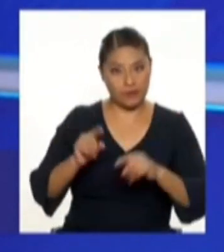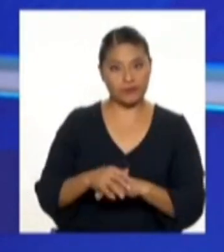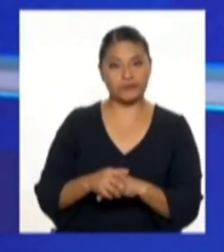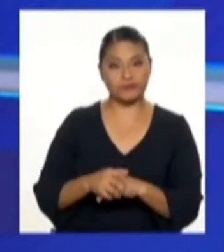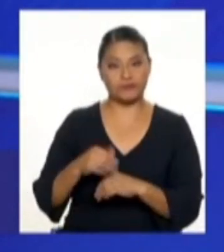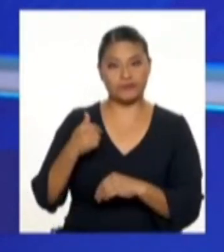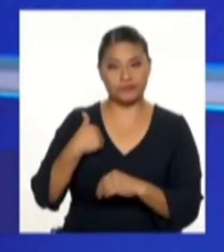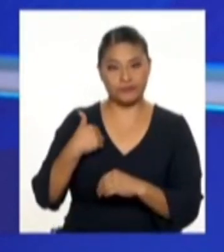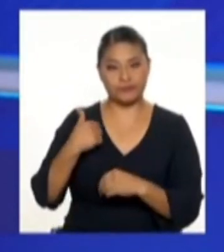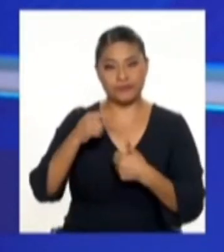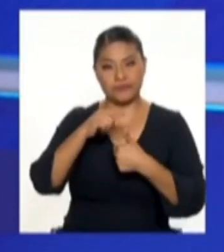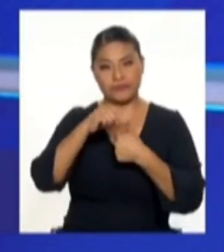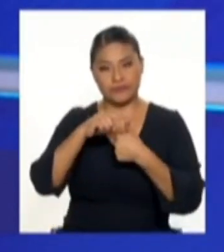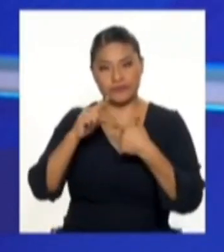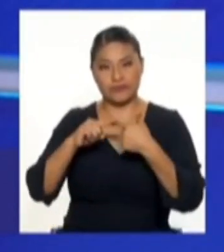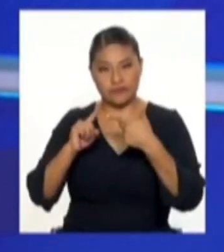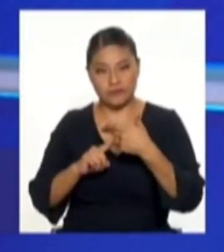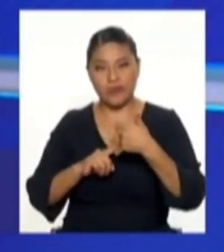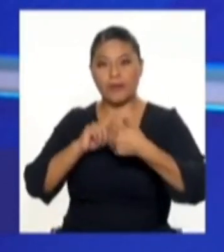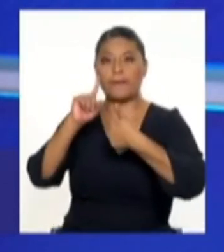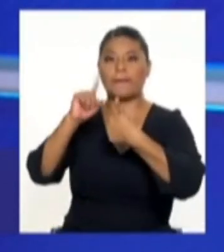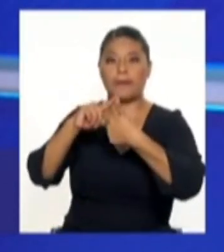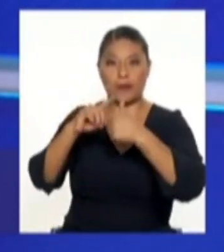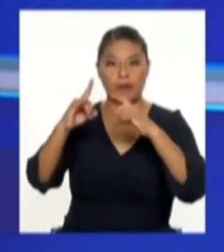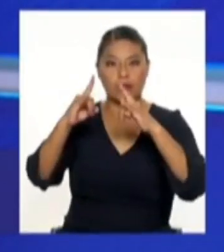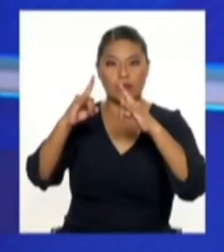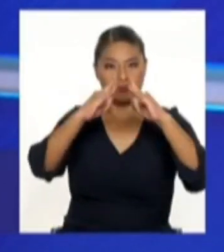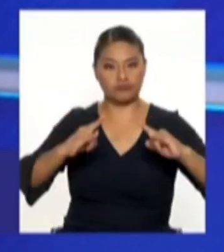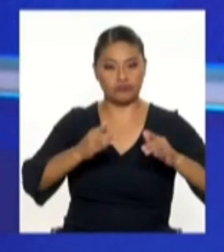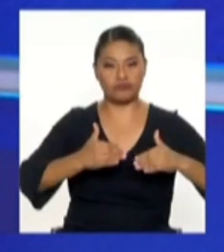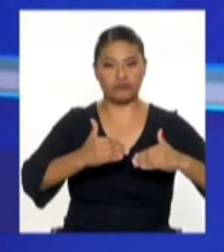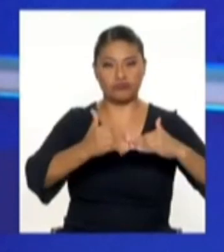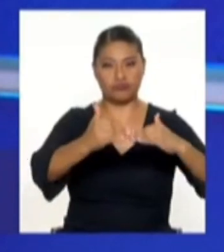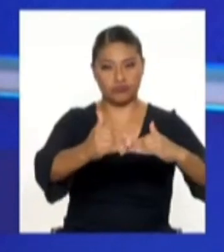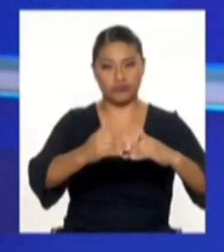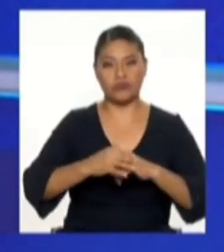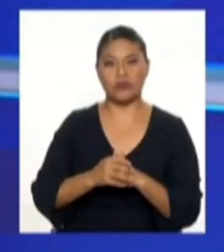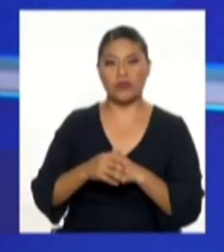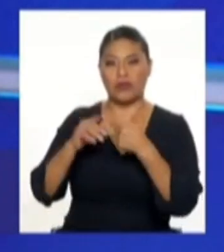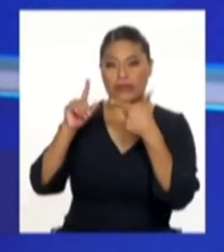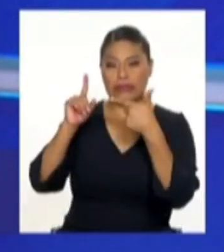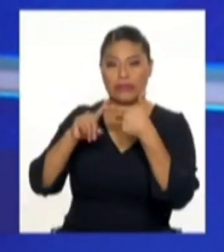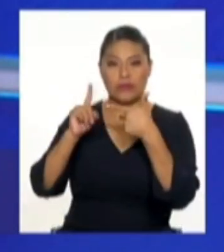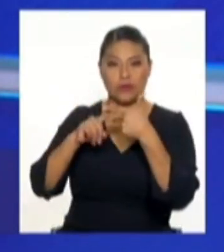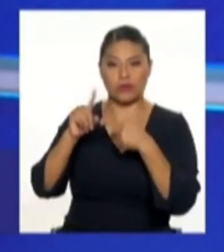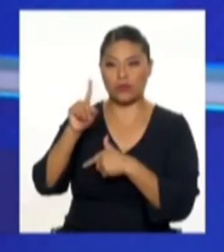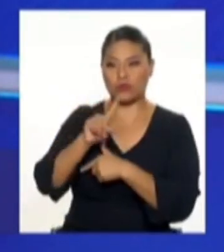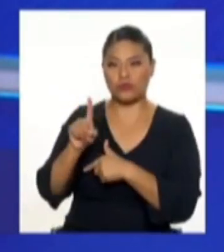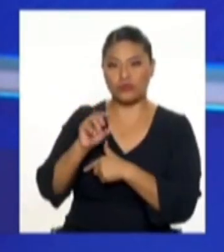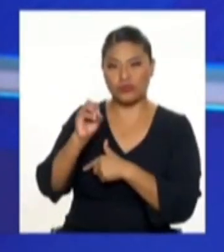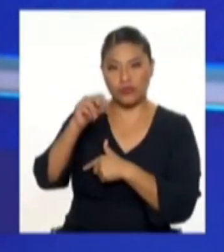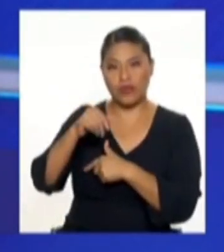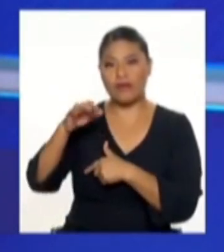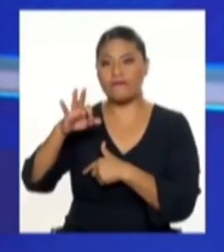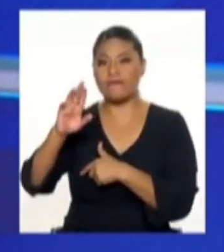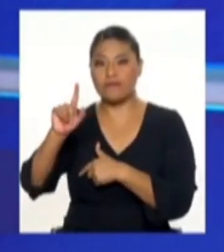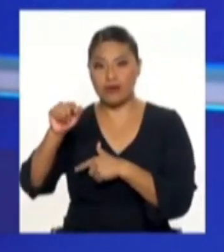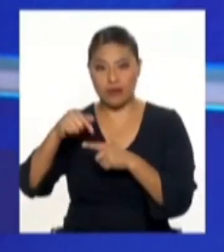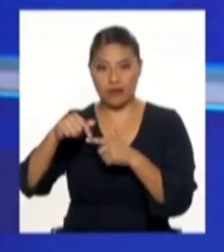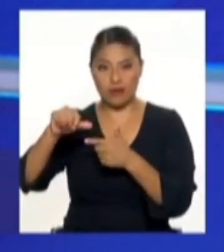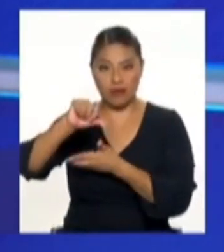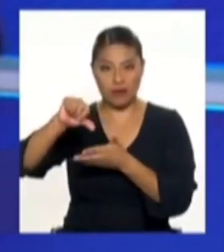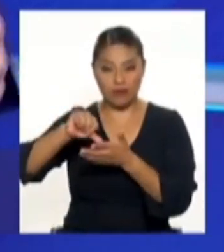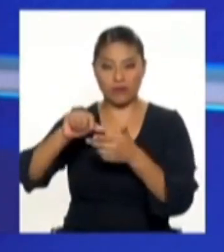tres componentes, el terminal portuario, tenemos la zona franca conjuntamente con el parque industrial